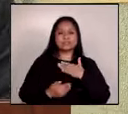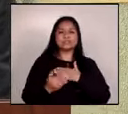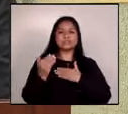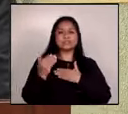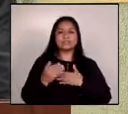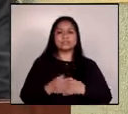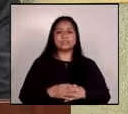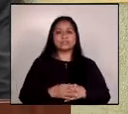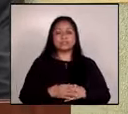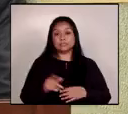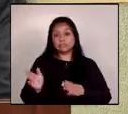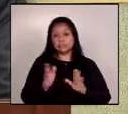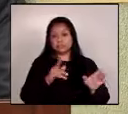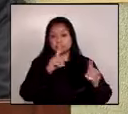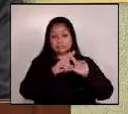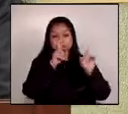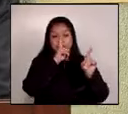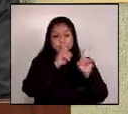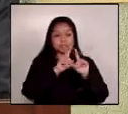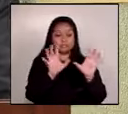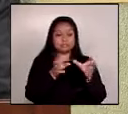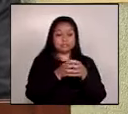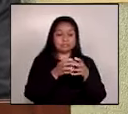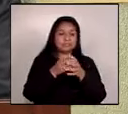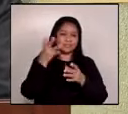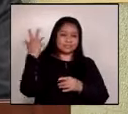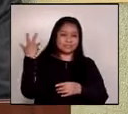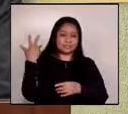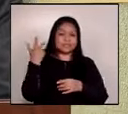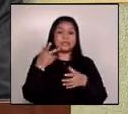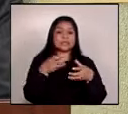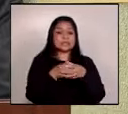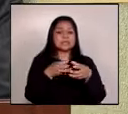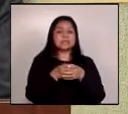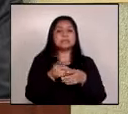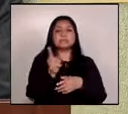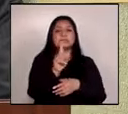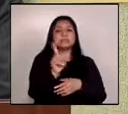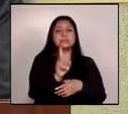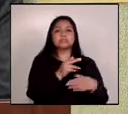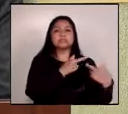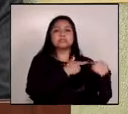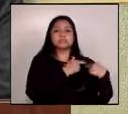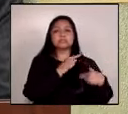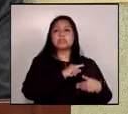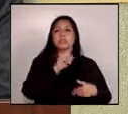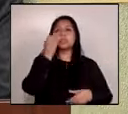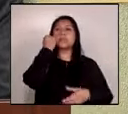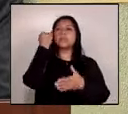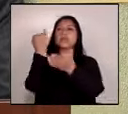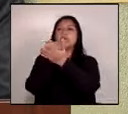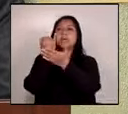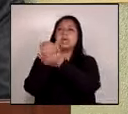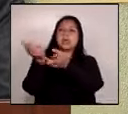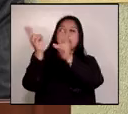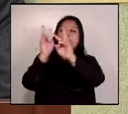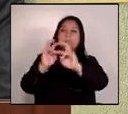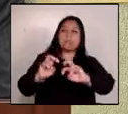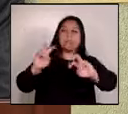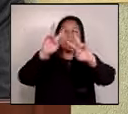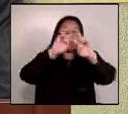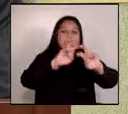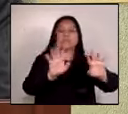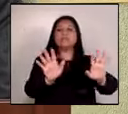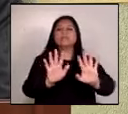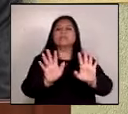A diferencia de las anteriores comisiones la Comisión no es un ente con mandato de investigación respetamos